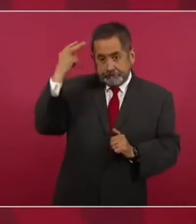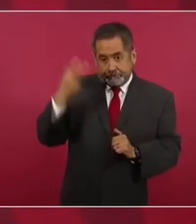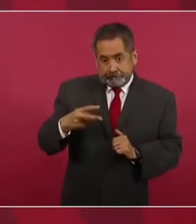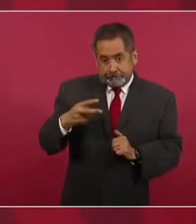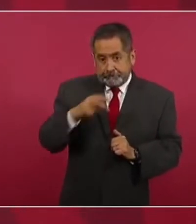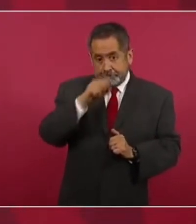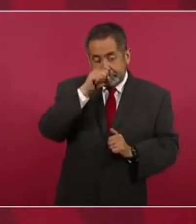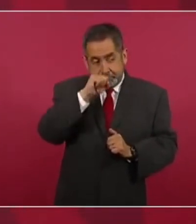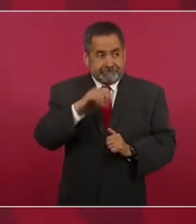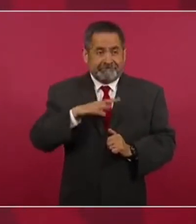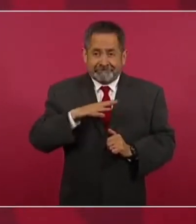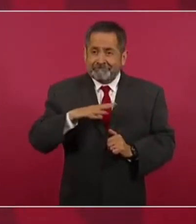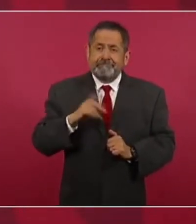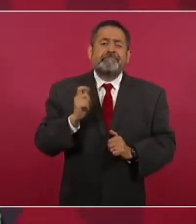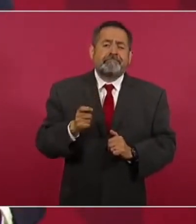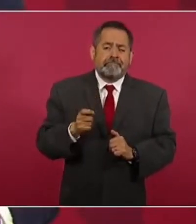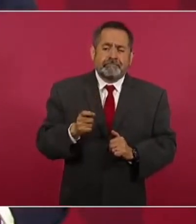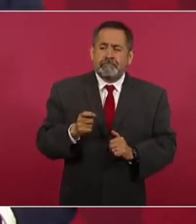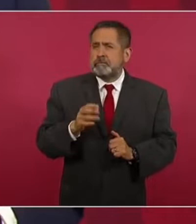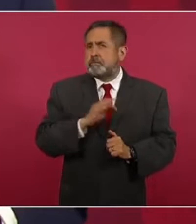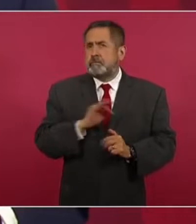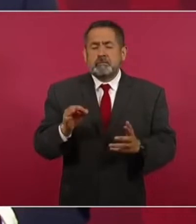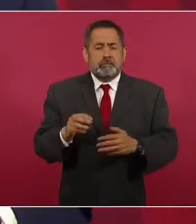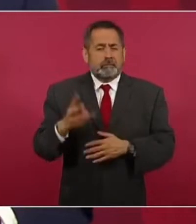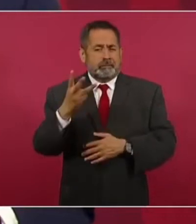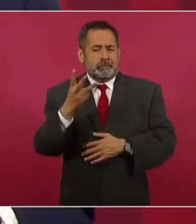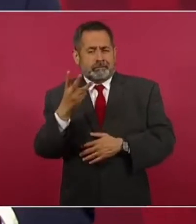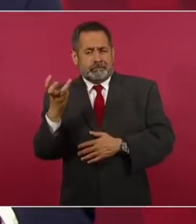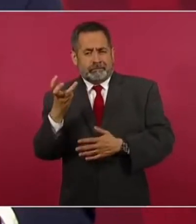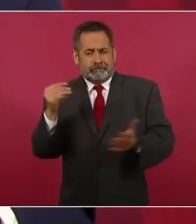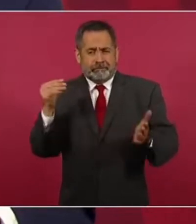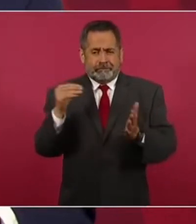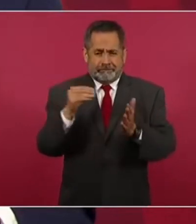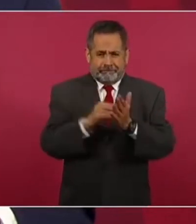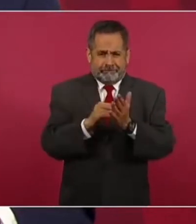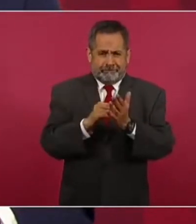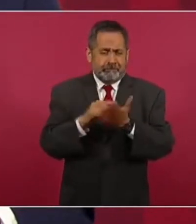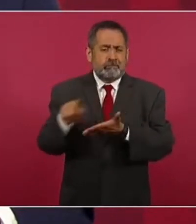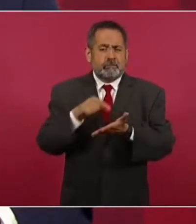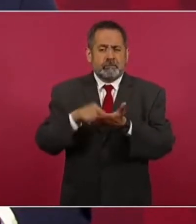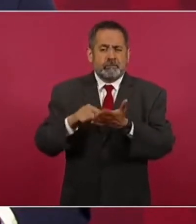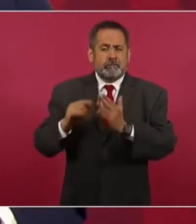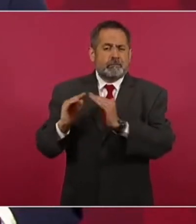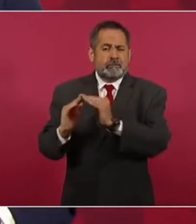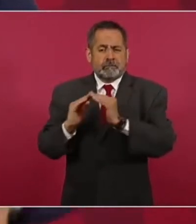cerca de 300 mil localidades